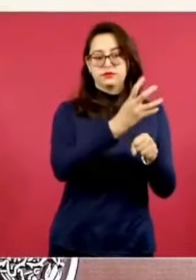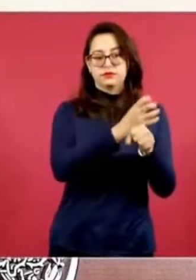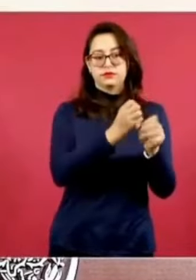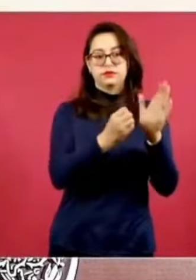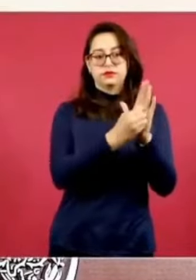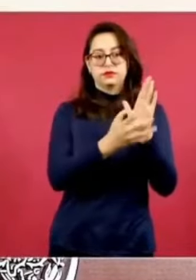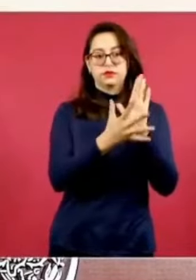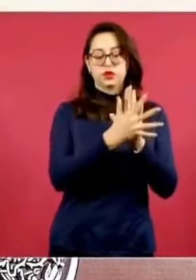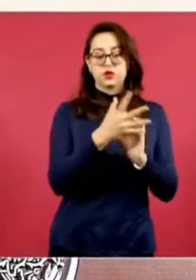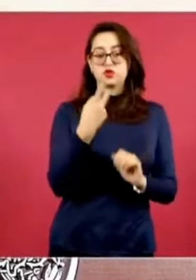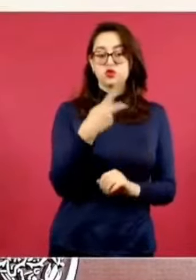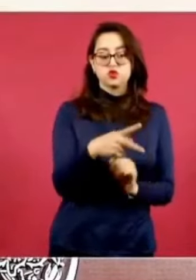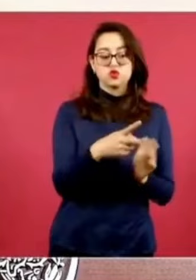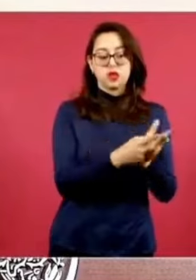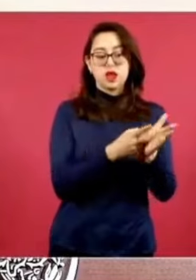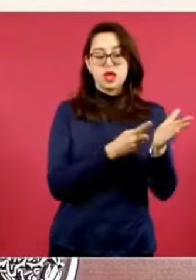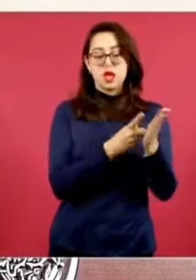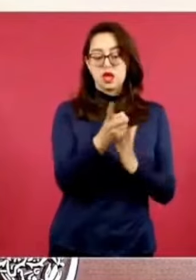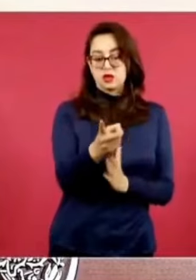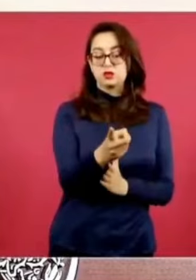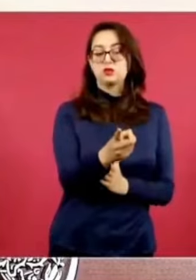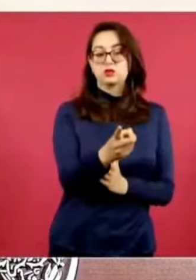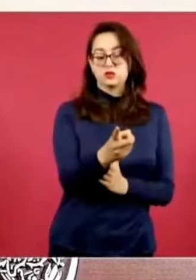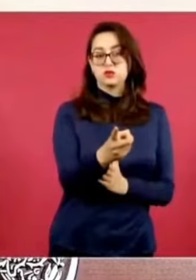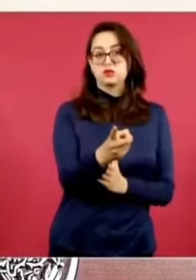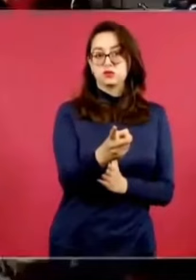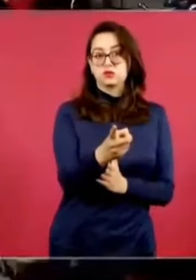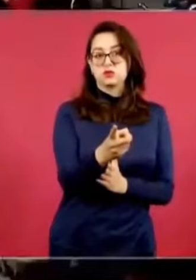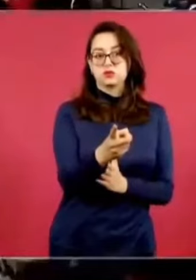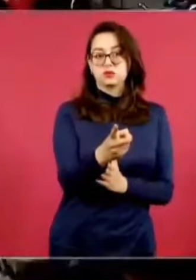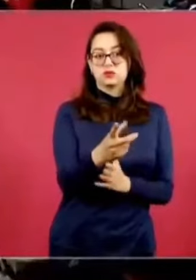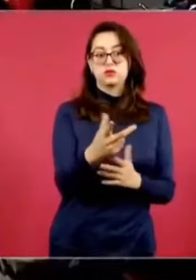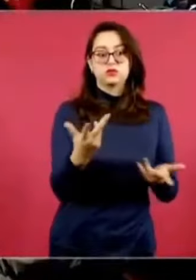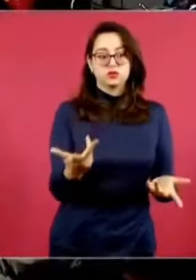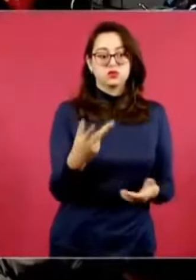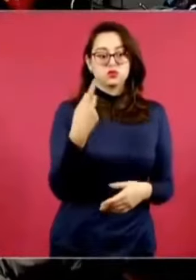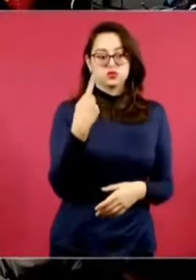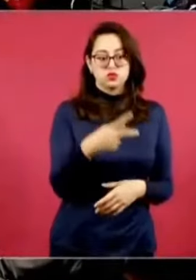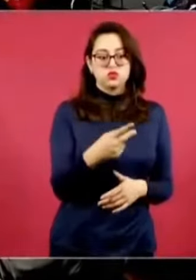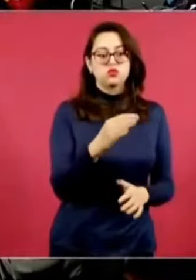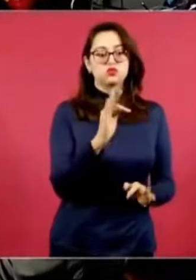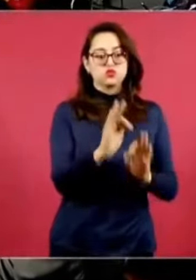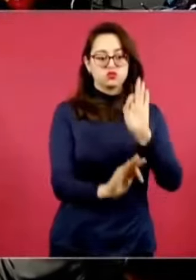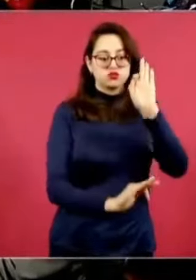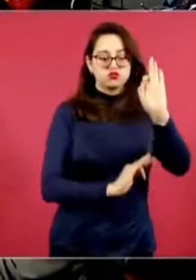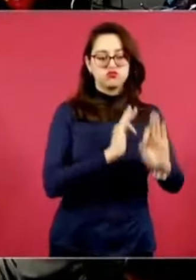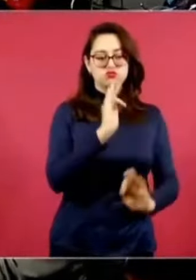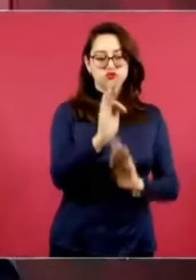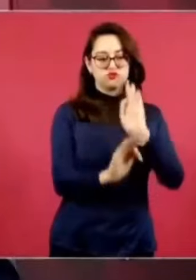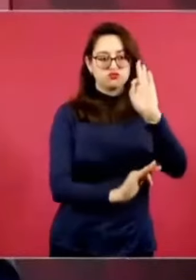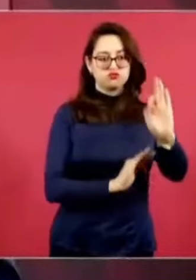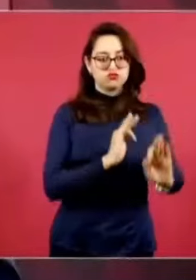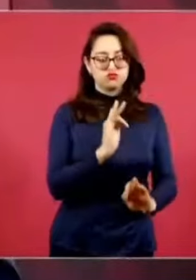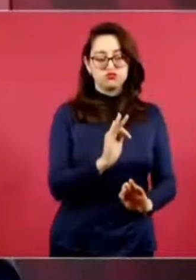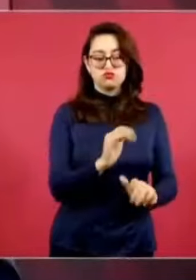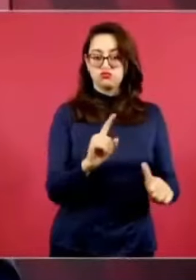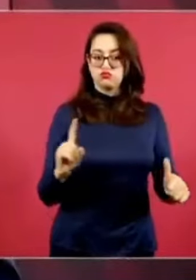derecho de los pueblos a tener un trato especial.